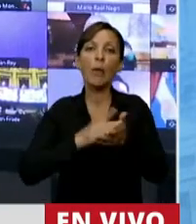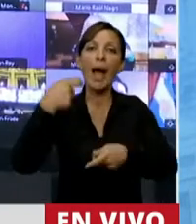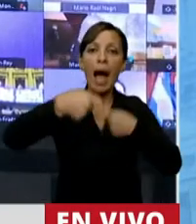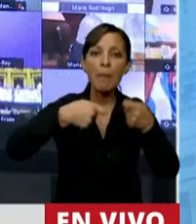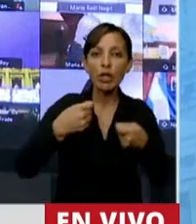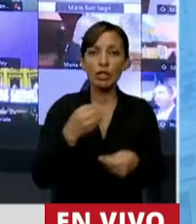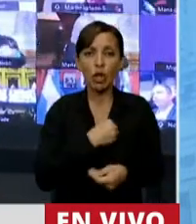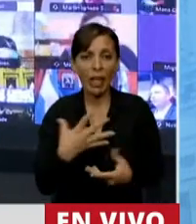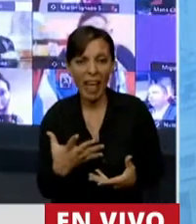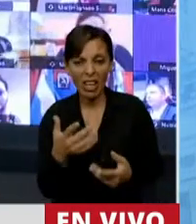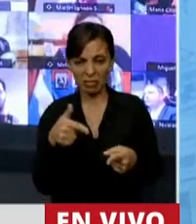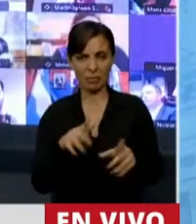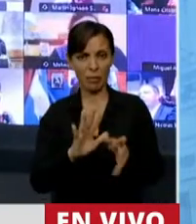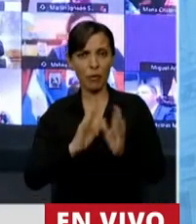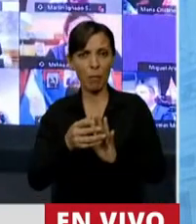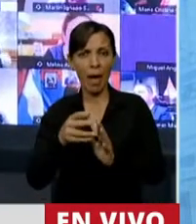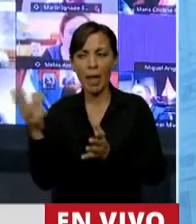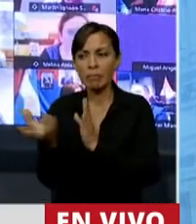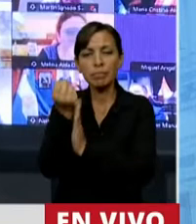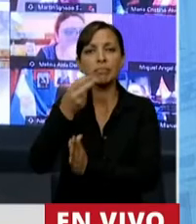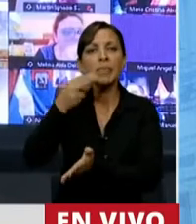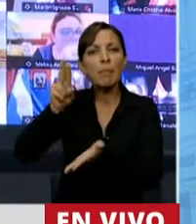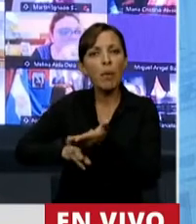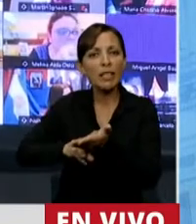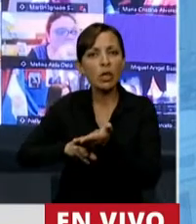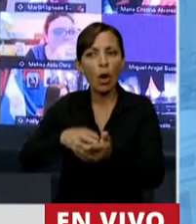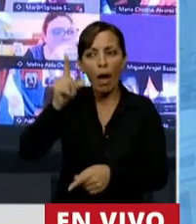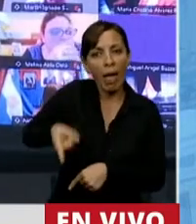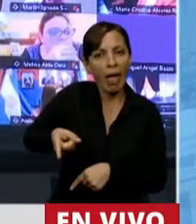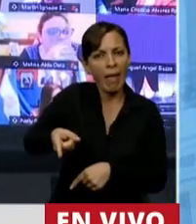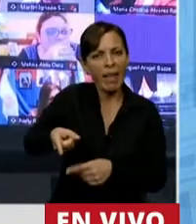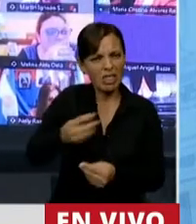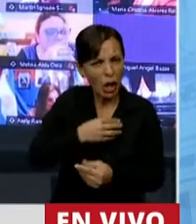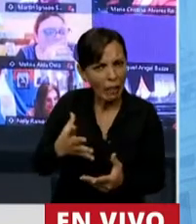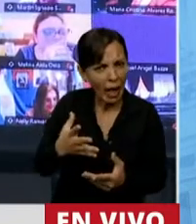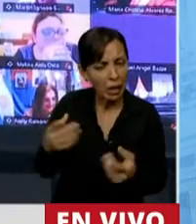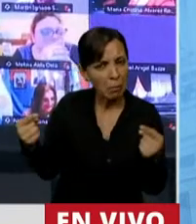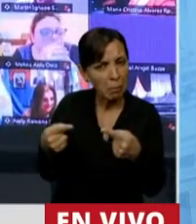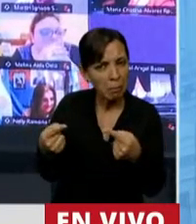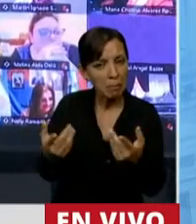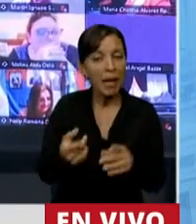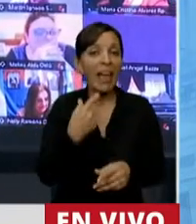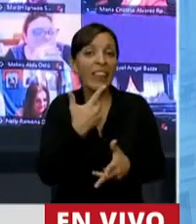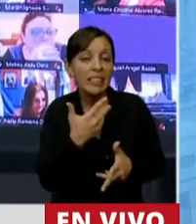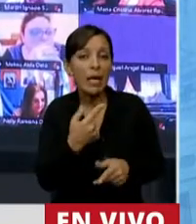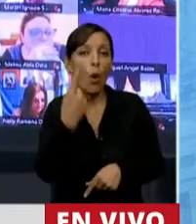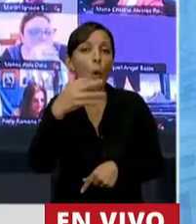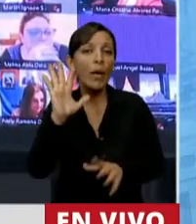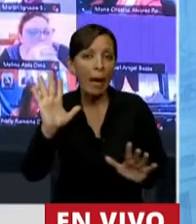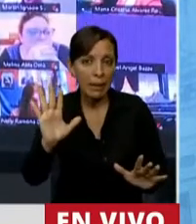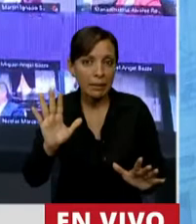cuando estamos frente a una confiscación impuesta. Hablan de única vez. Hablan que